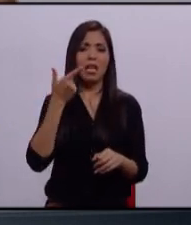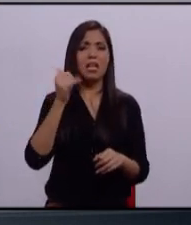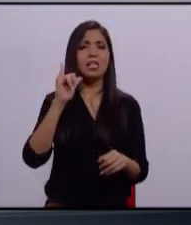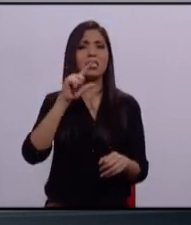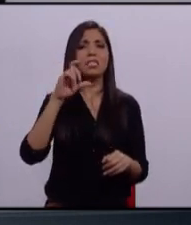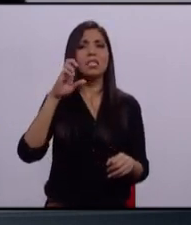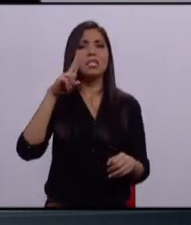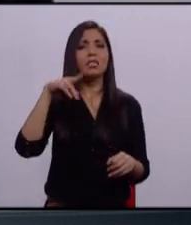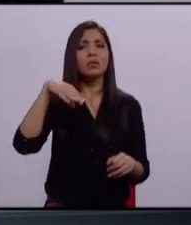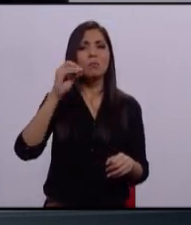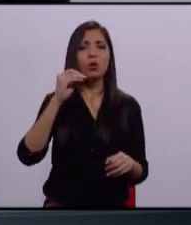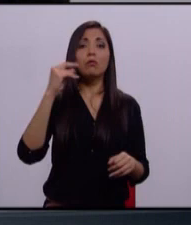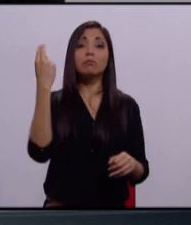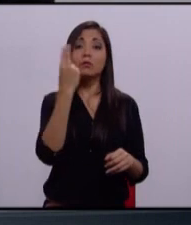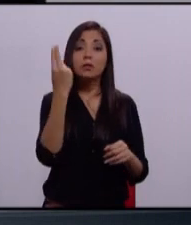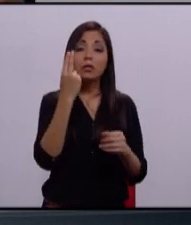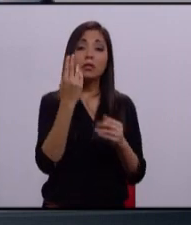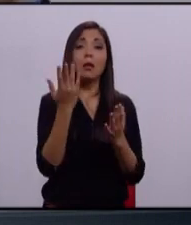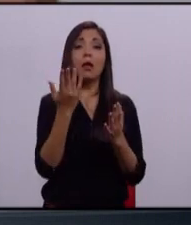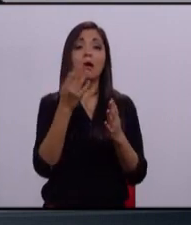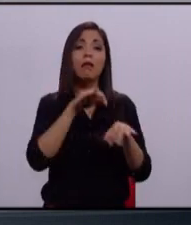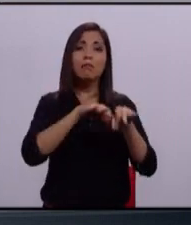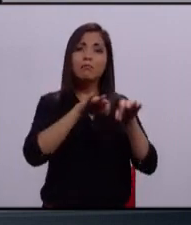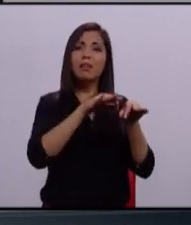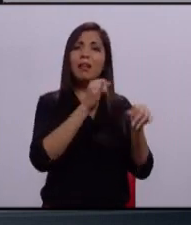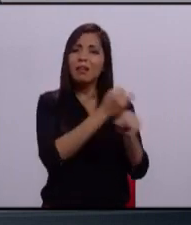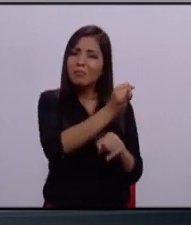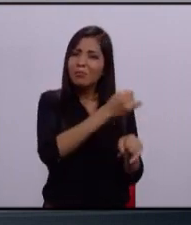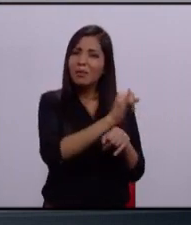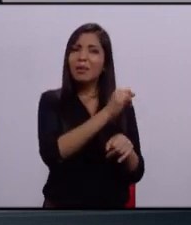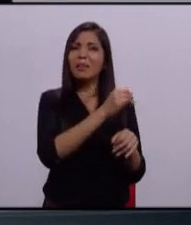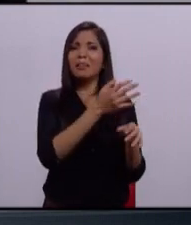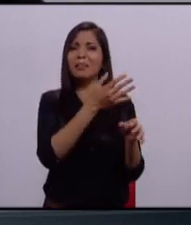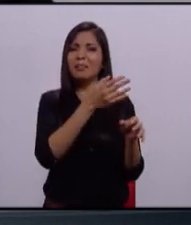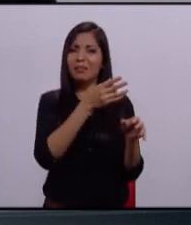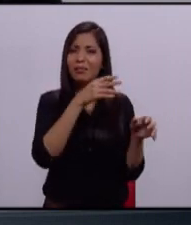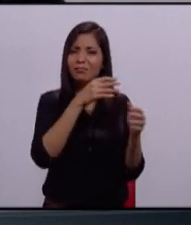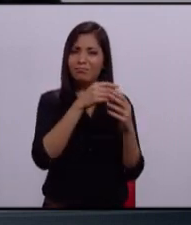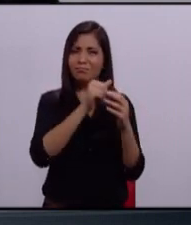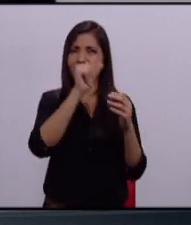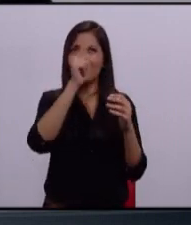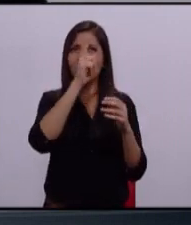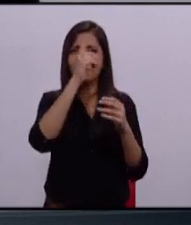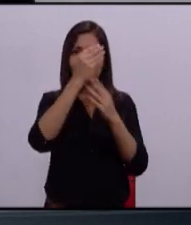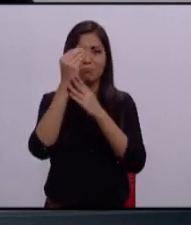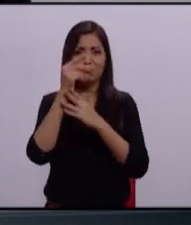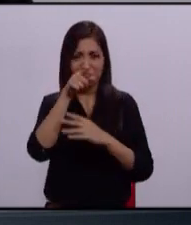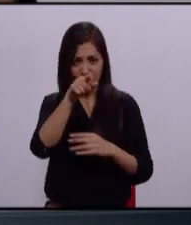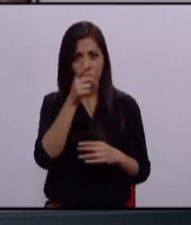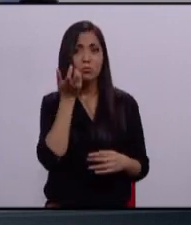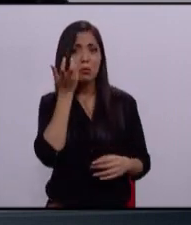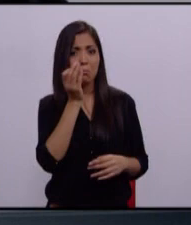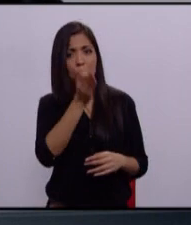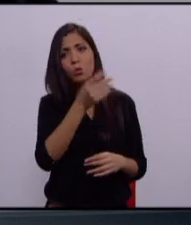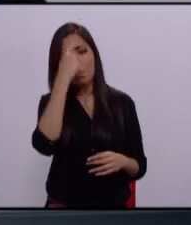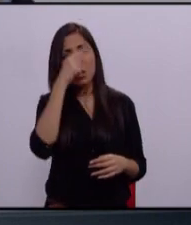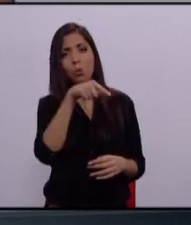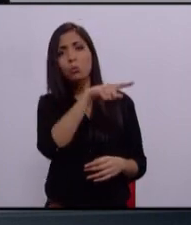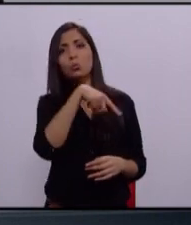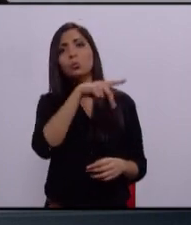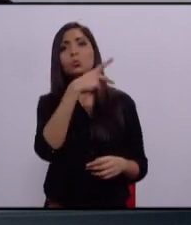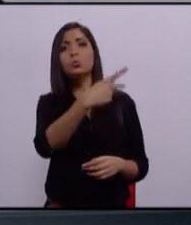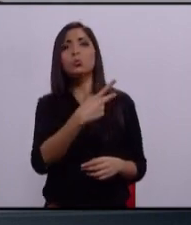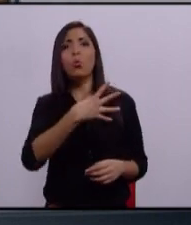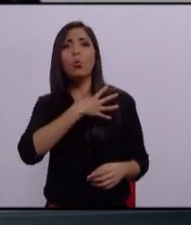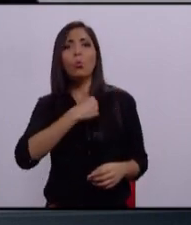tiene que hacer oficios de carpinteros, de albañiles. Yo le pregunto si eso es lo que quiere él para sus hijos. Yo creo en los